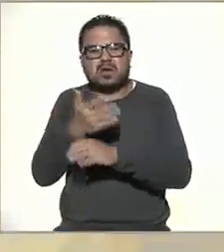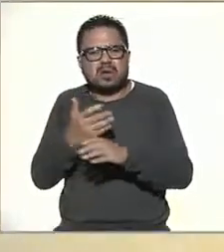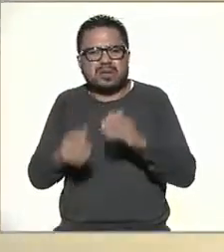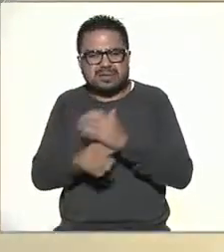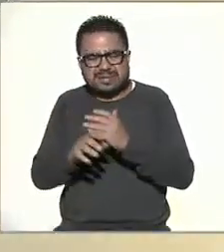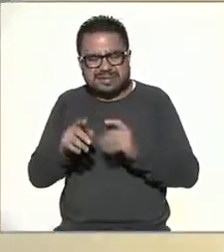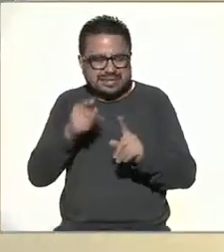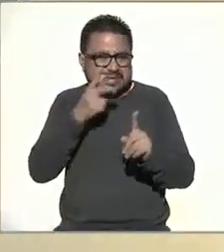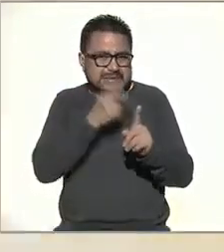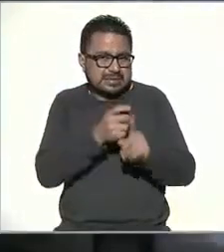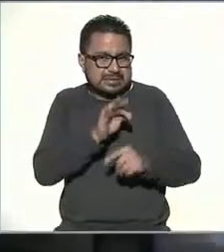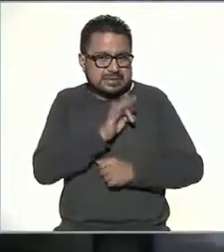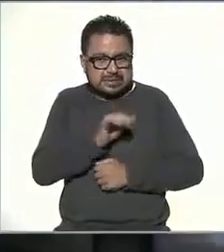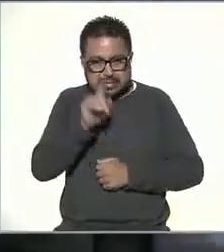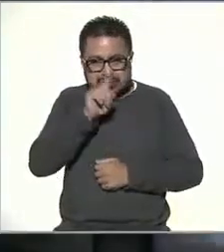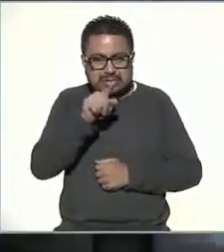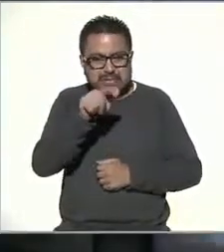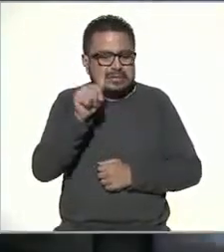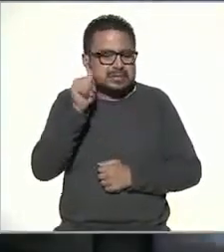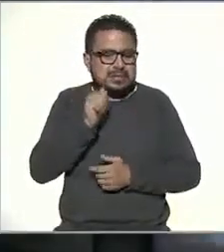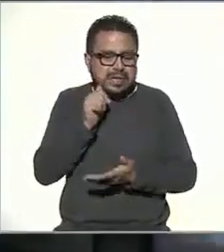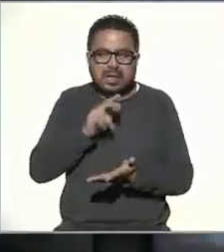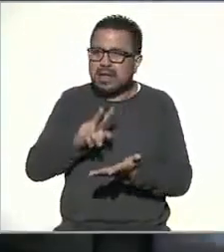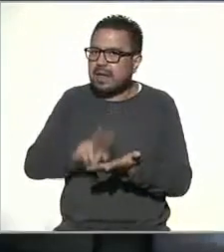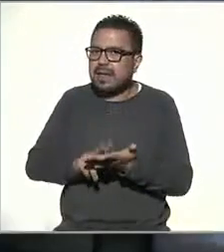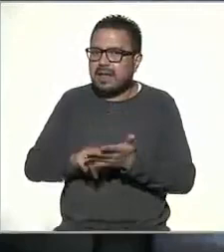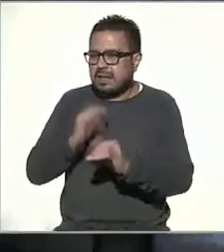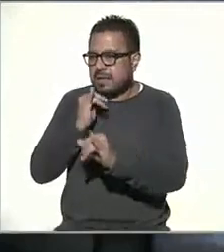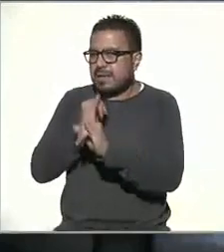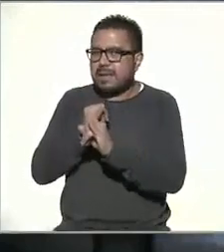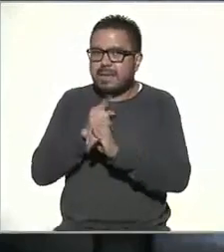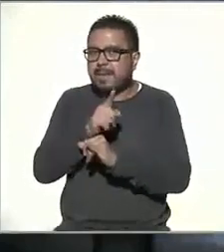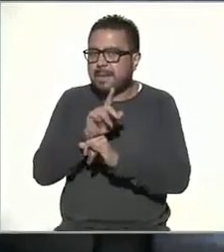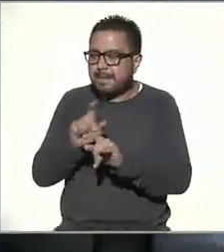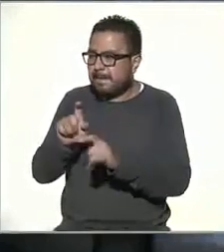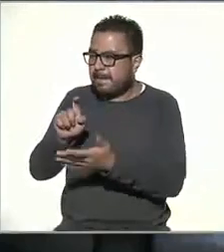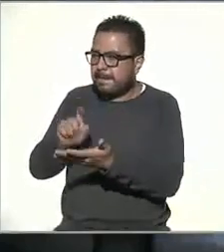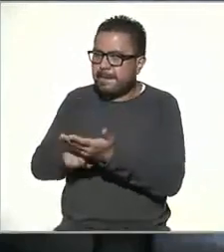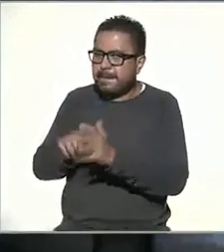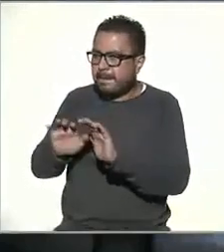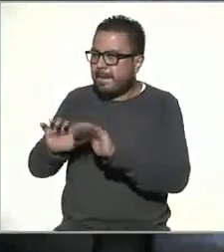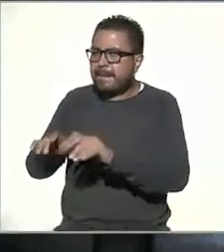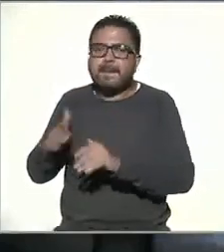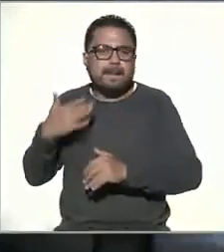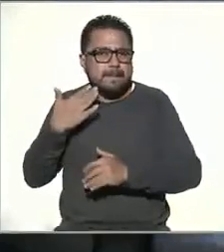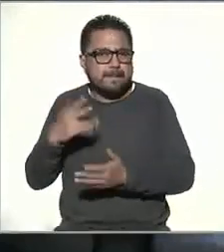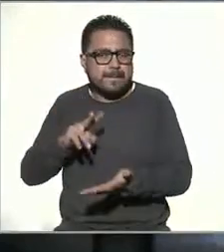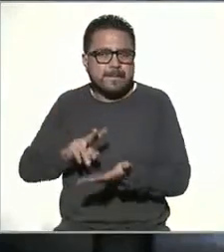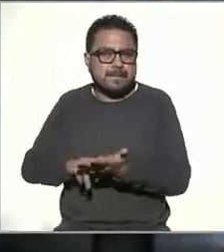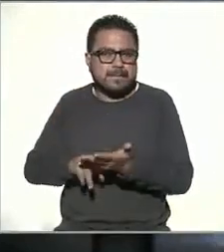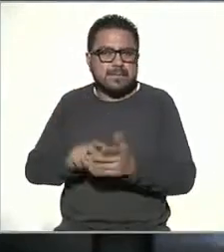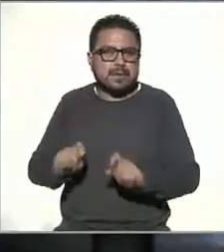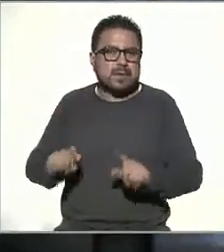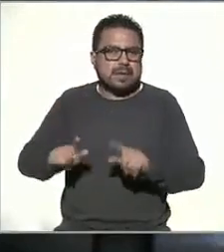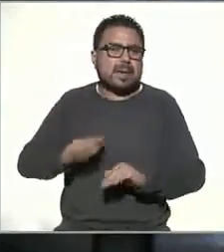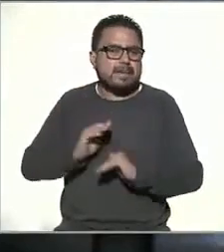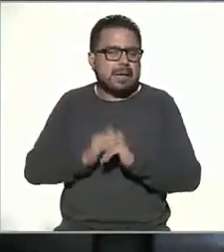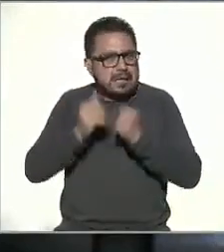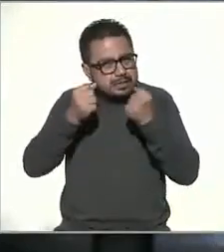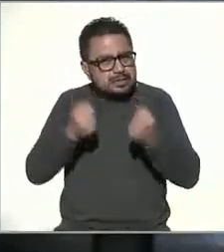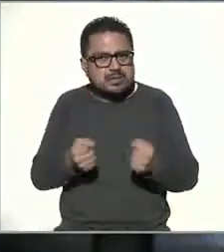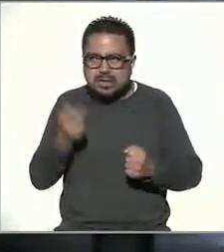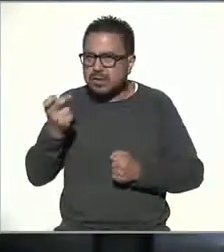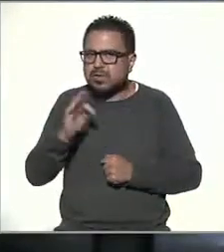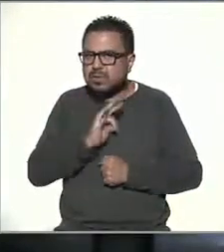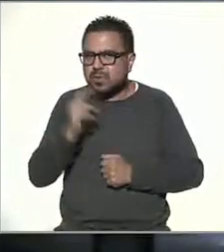de fraudes lo recomendable siempre es verificar que la página que estemos entrando sea válida sea de una plataforma segura esto lo